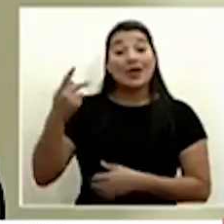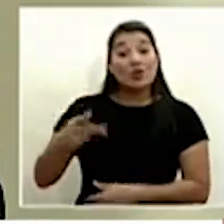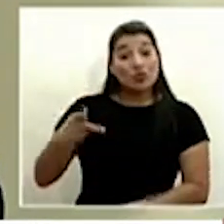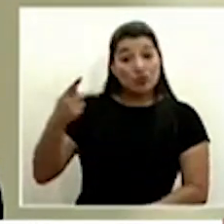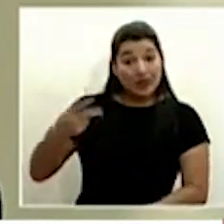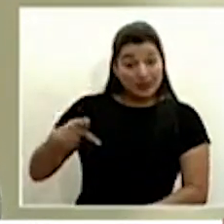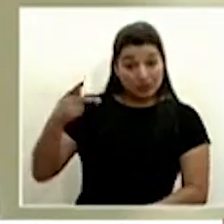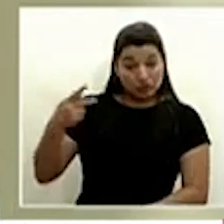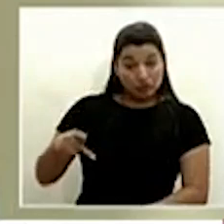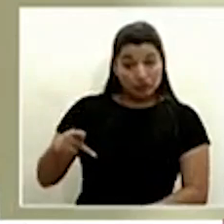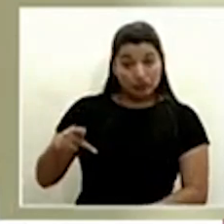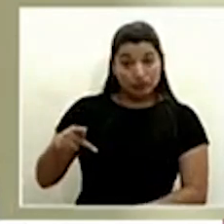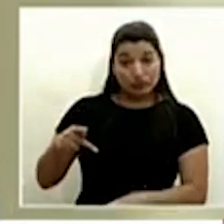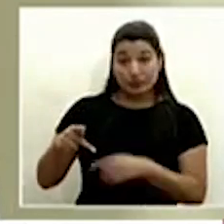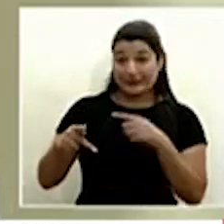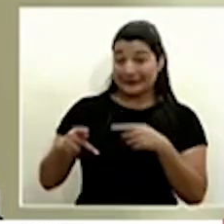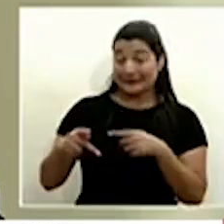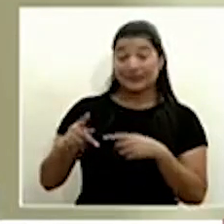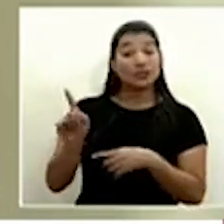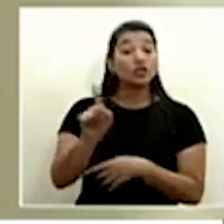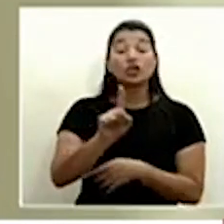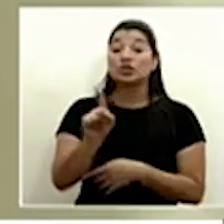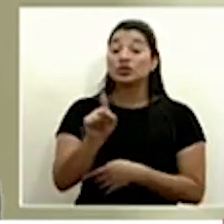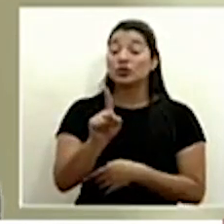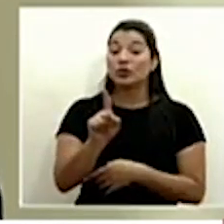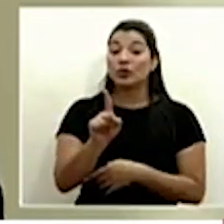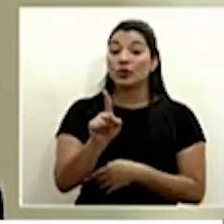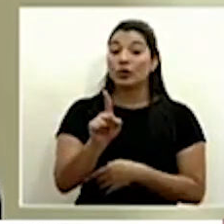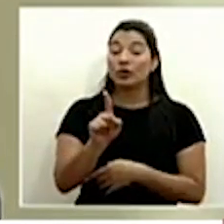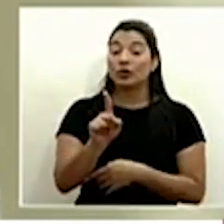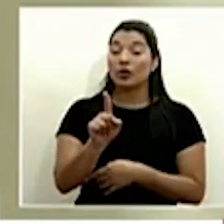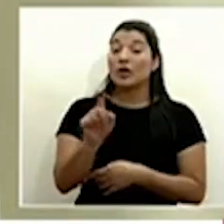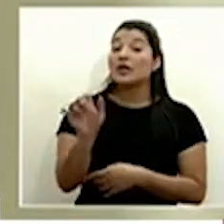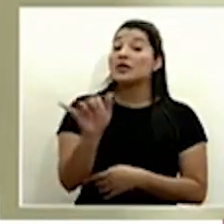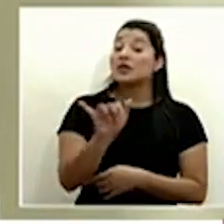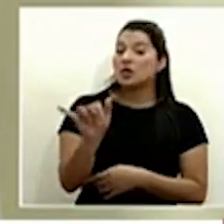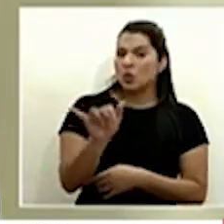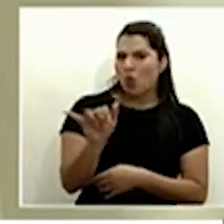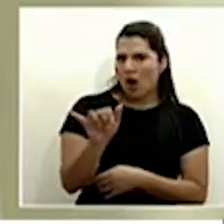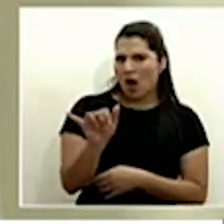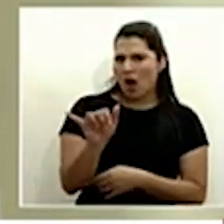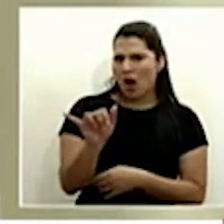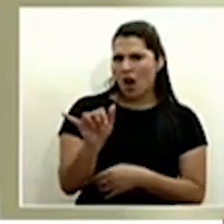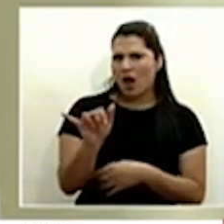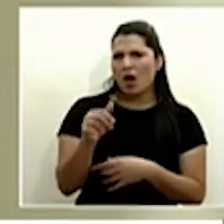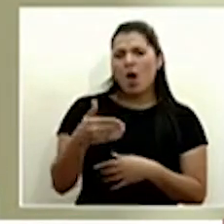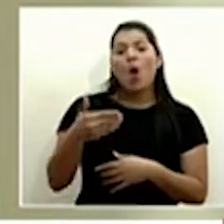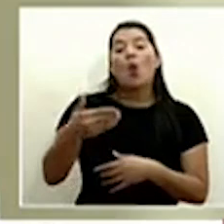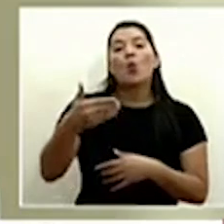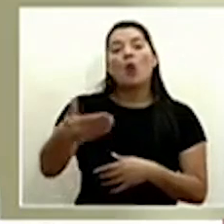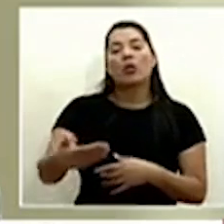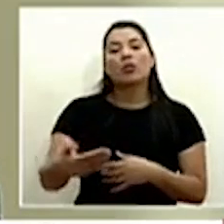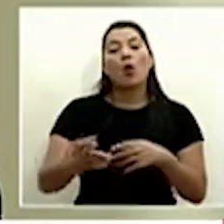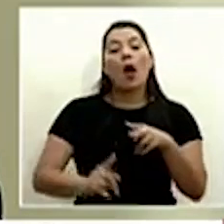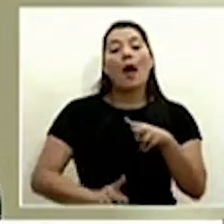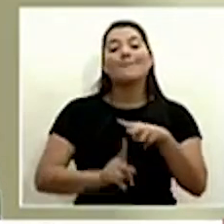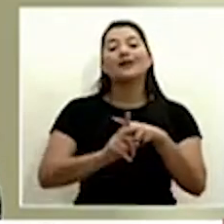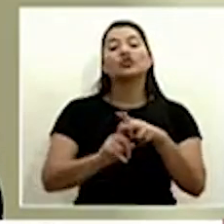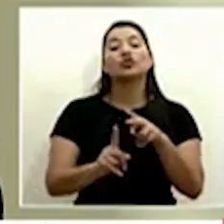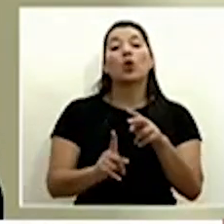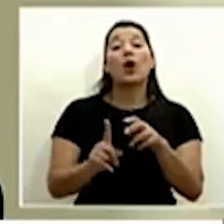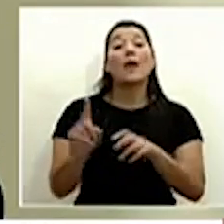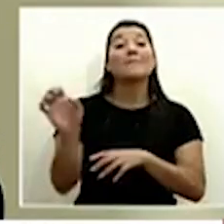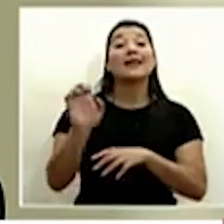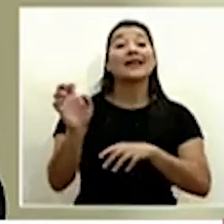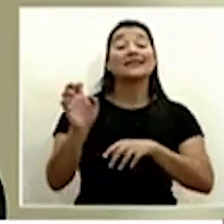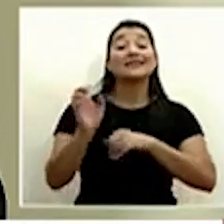no son los mismos. Cuando teníamos la alerta sanitaria internacional recién emitida